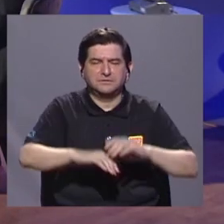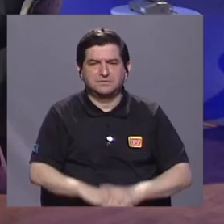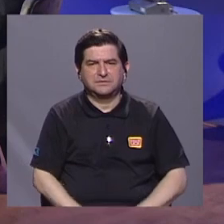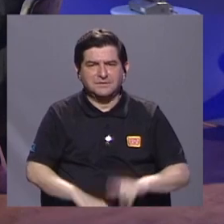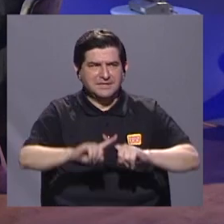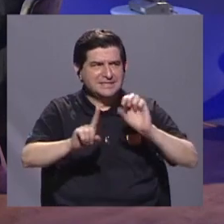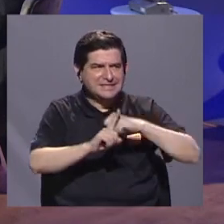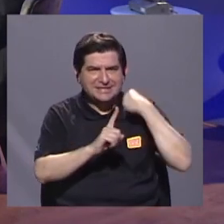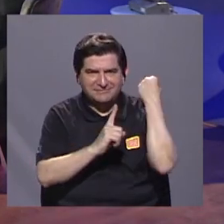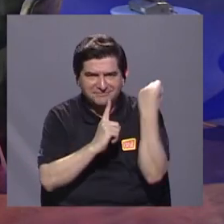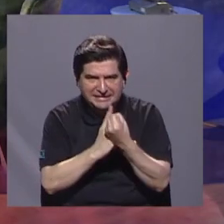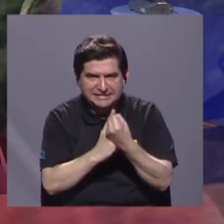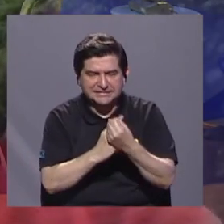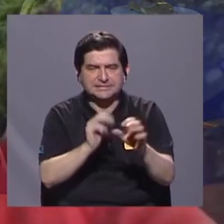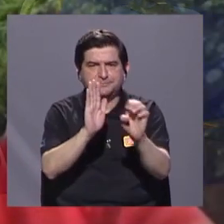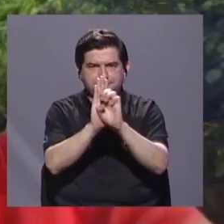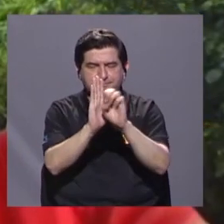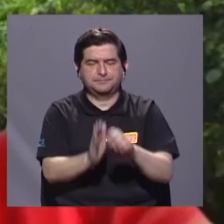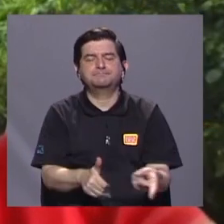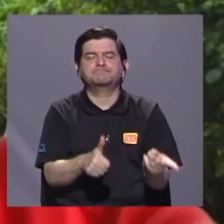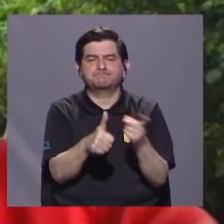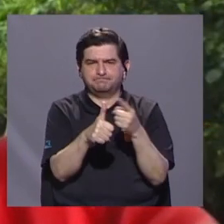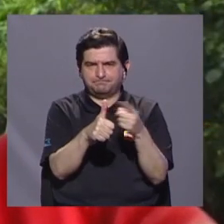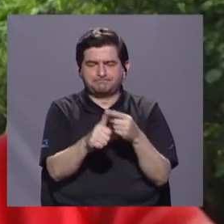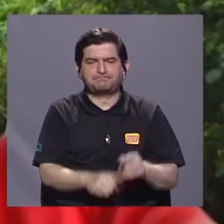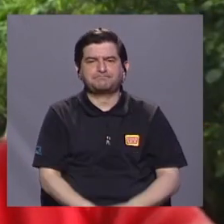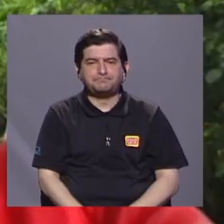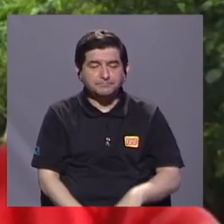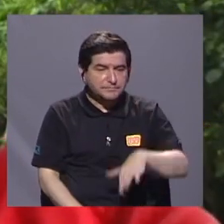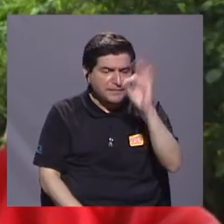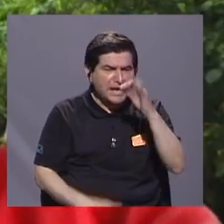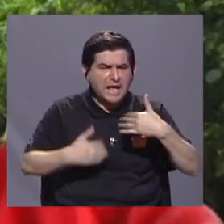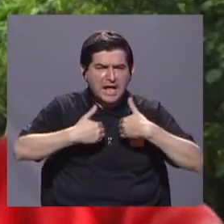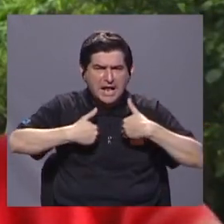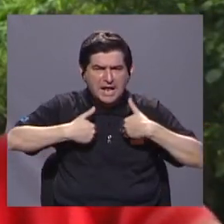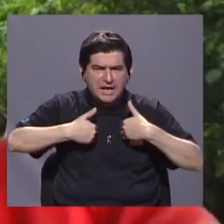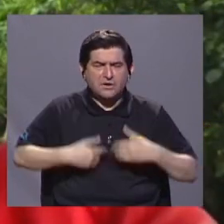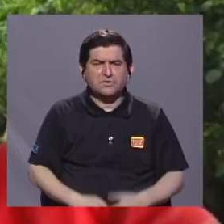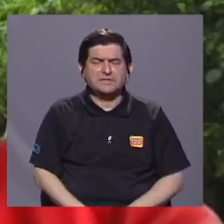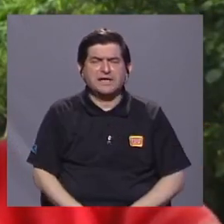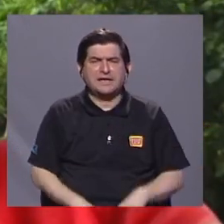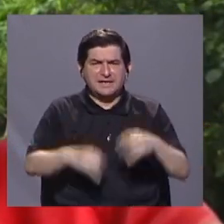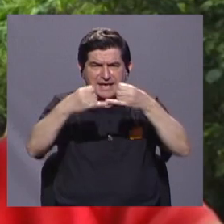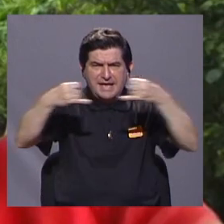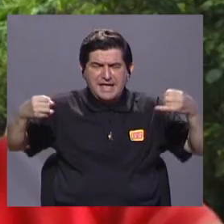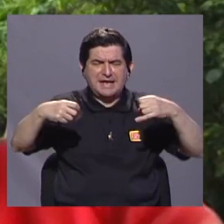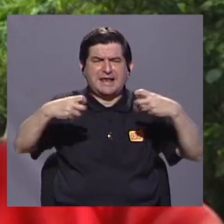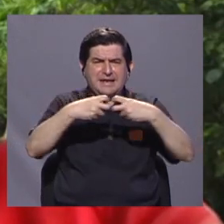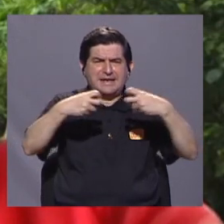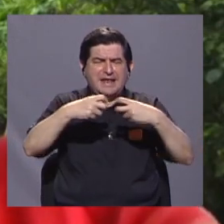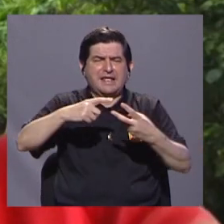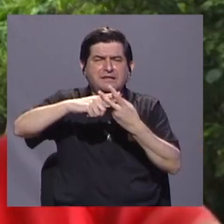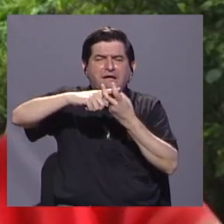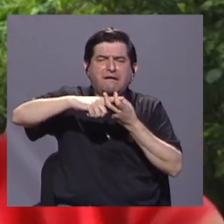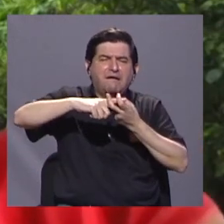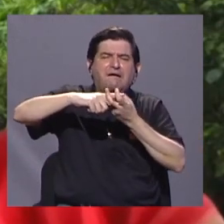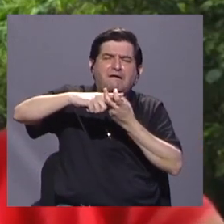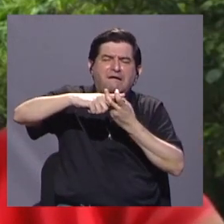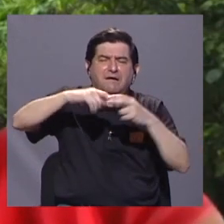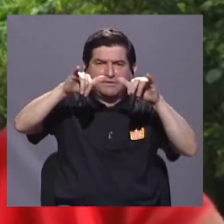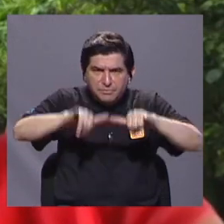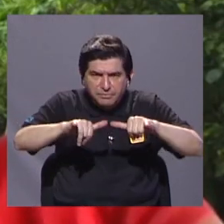varias situaciones. Por ejemplo, primero, cuando encontramos el animal que queda en tendido eléctrico, electrocutado y queda ahí,